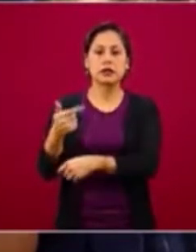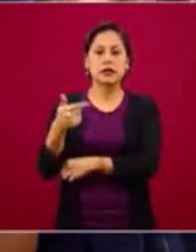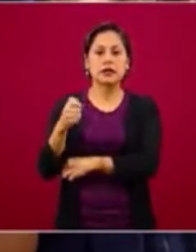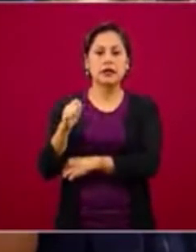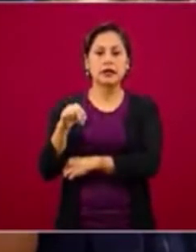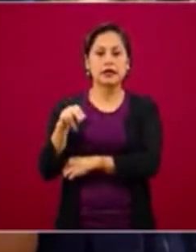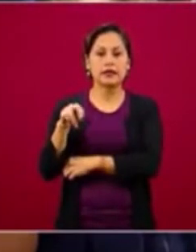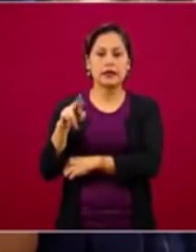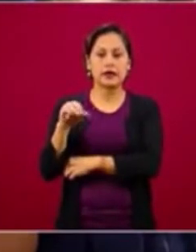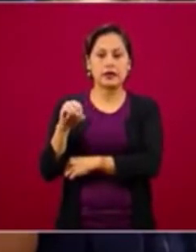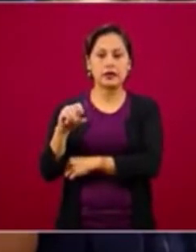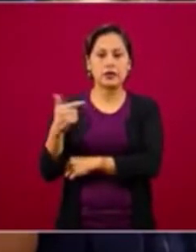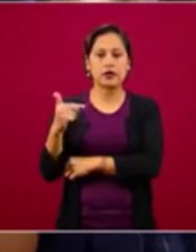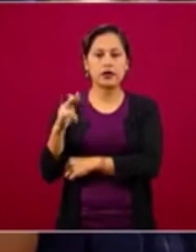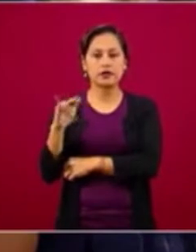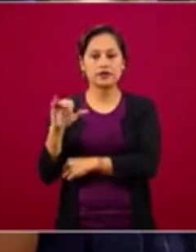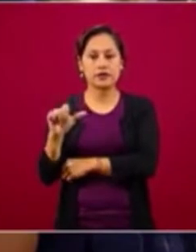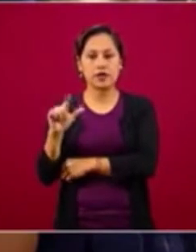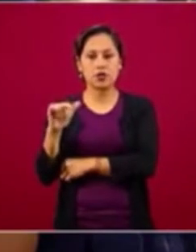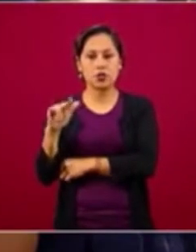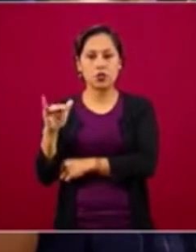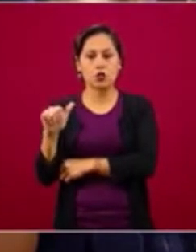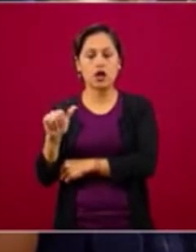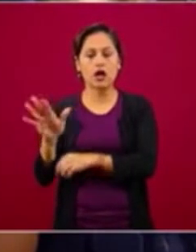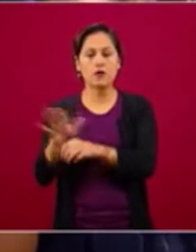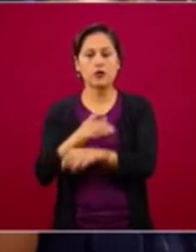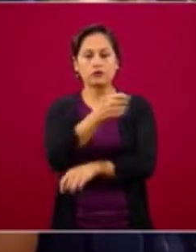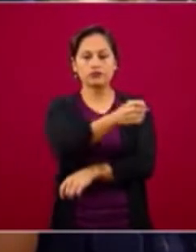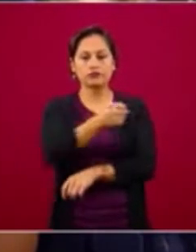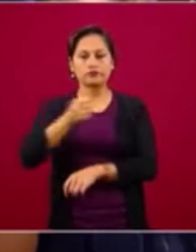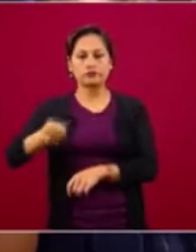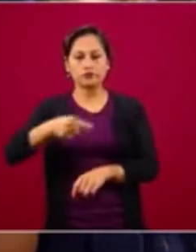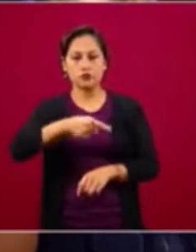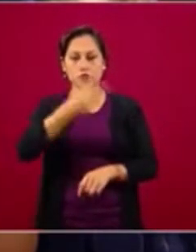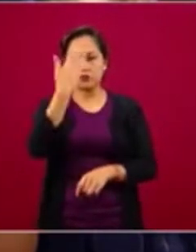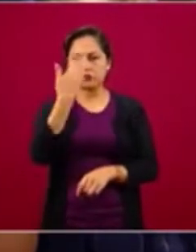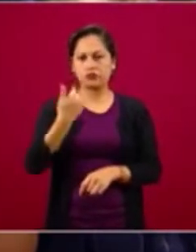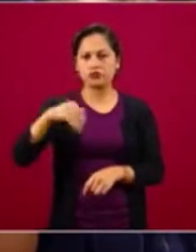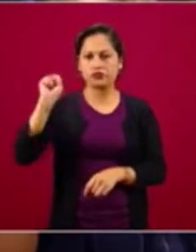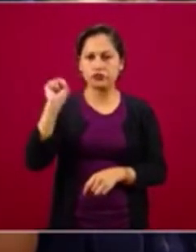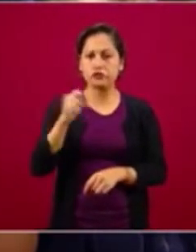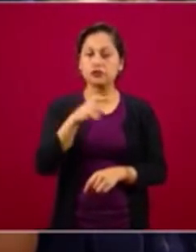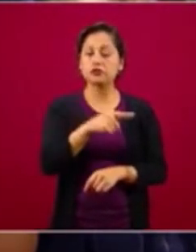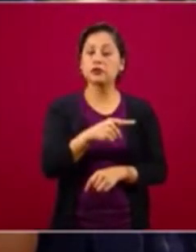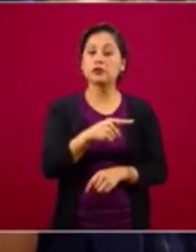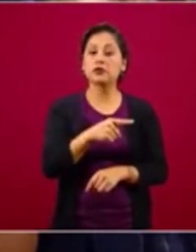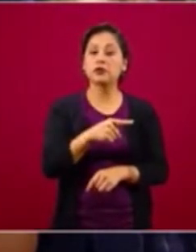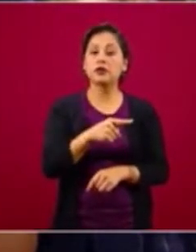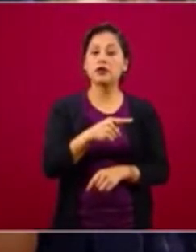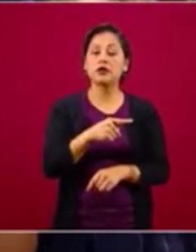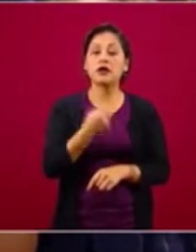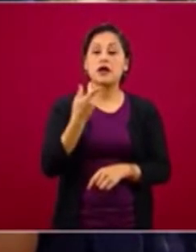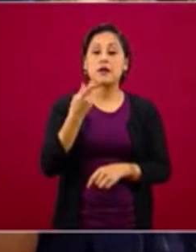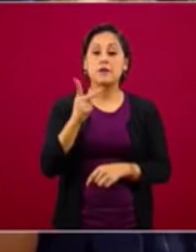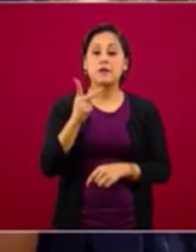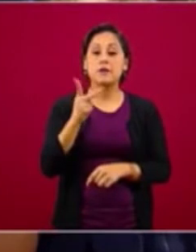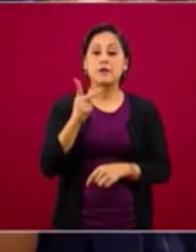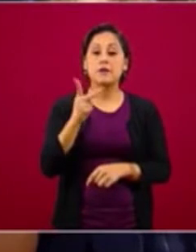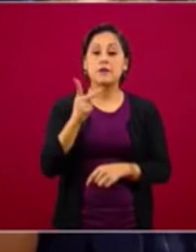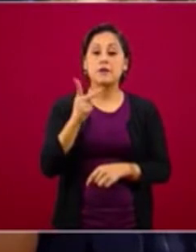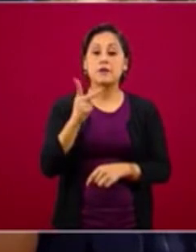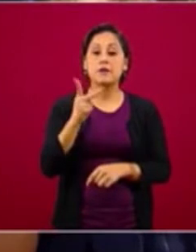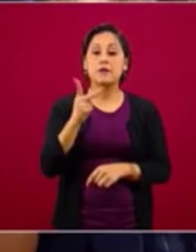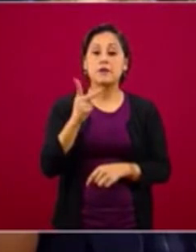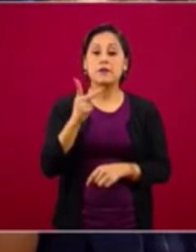por el expertise, según él dice que tiene Genaro García Luna, pero nunca da a conocer o información